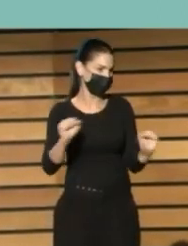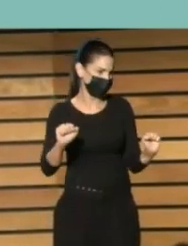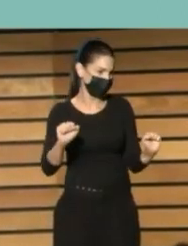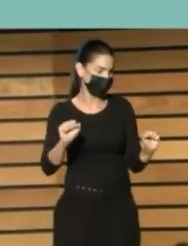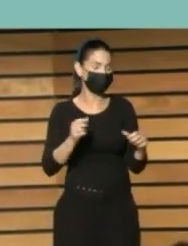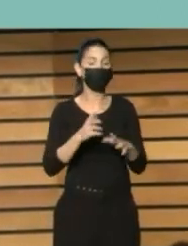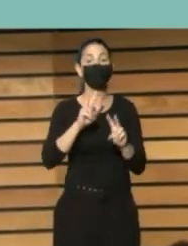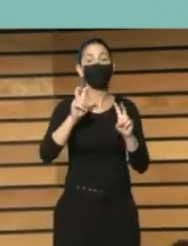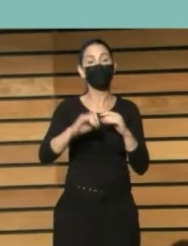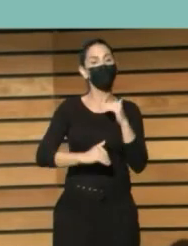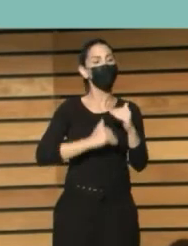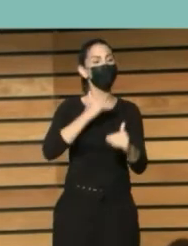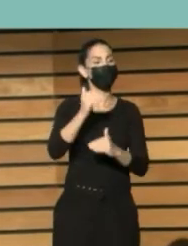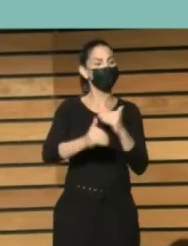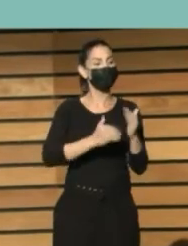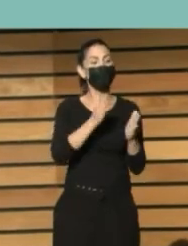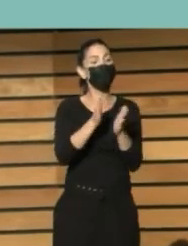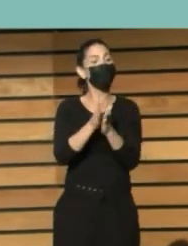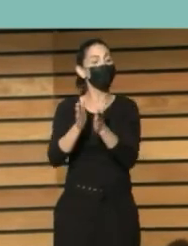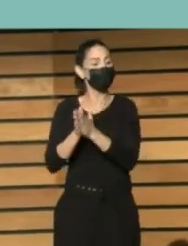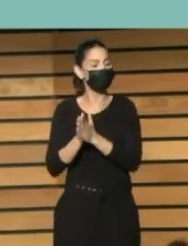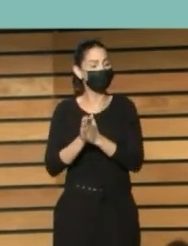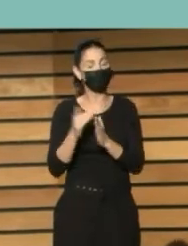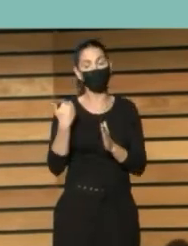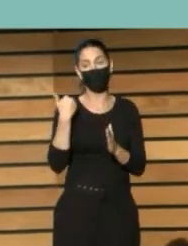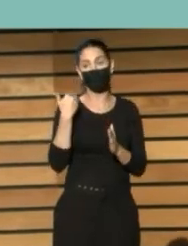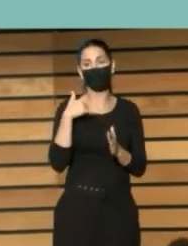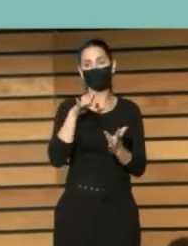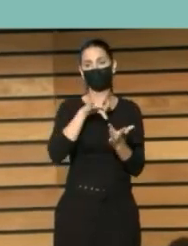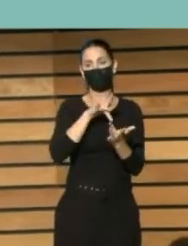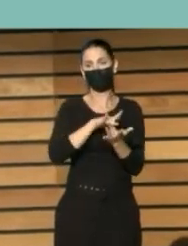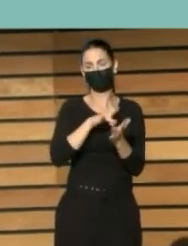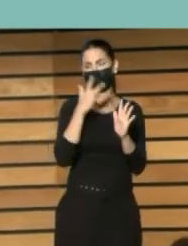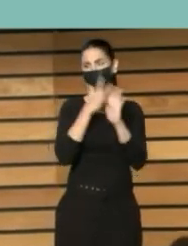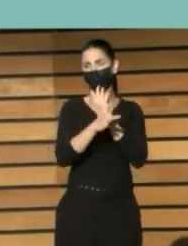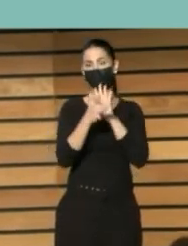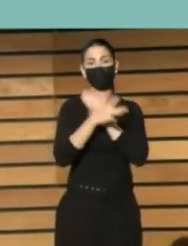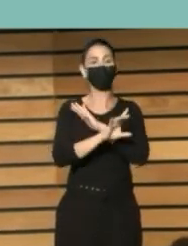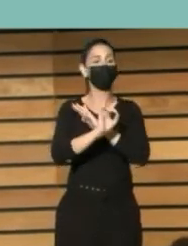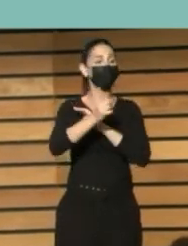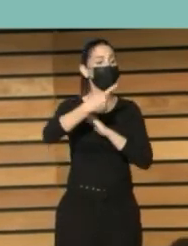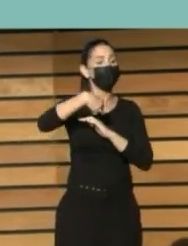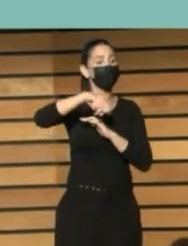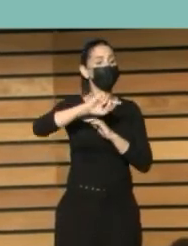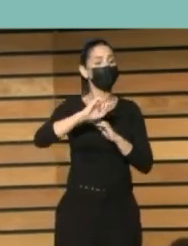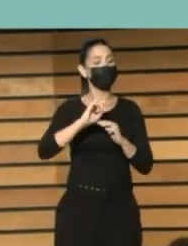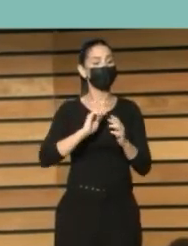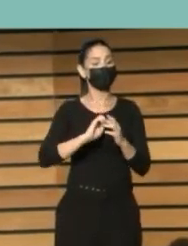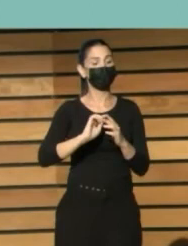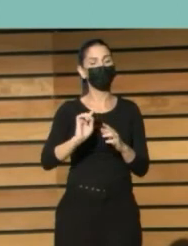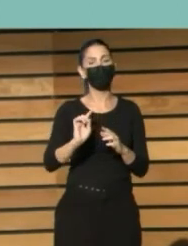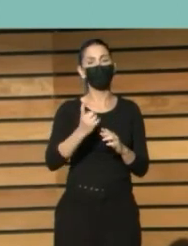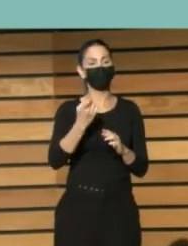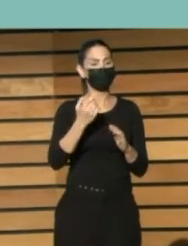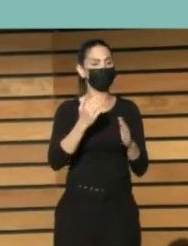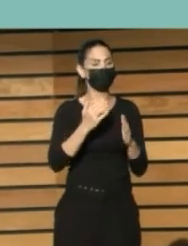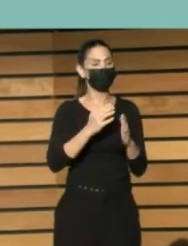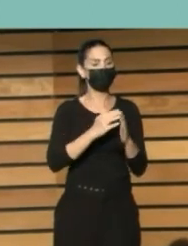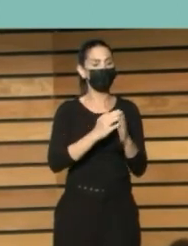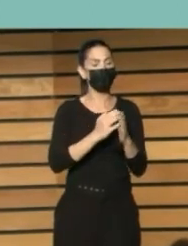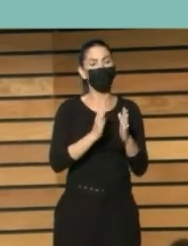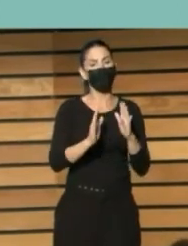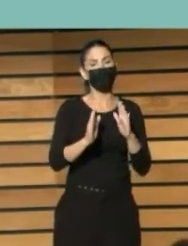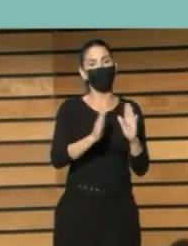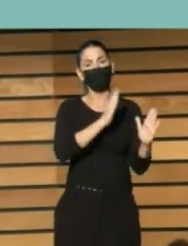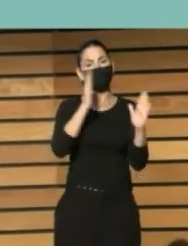también algunos compañeras lo han hablado, nosotros hemos hecho primero una etapa de sensibilización con los